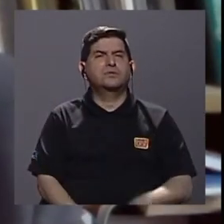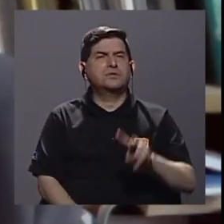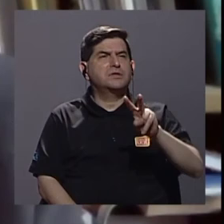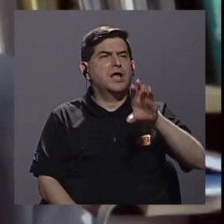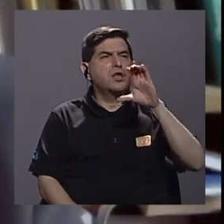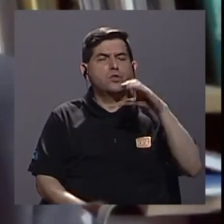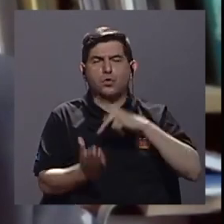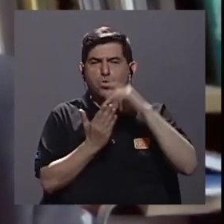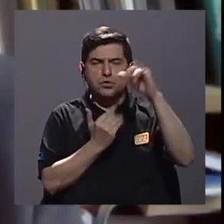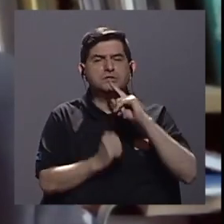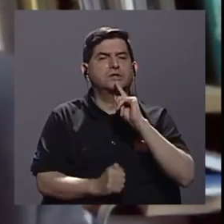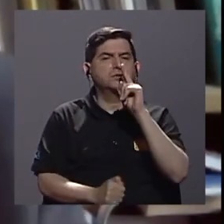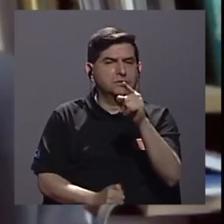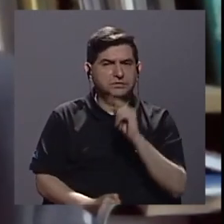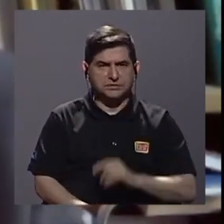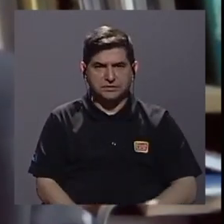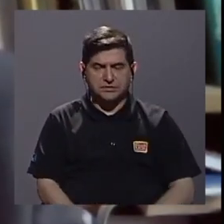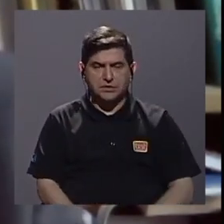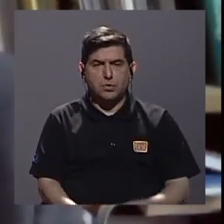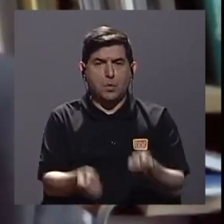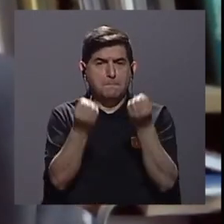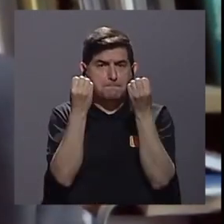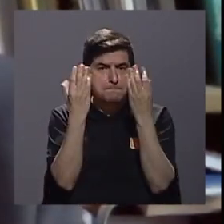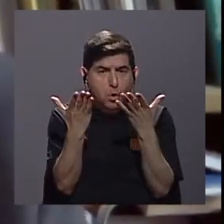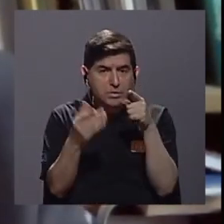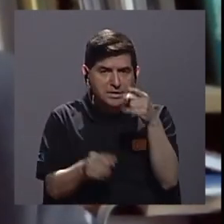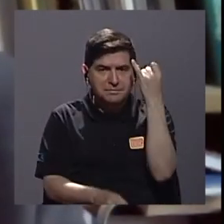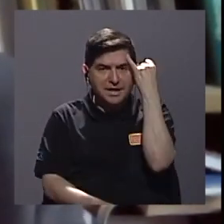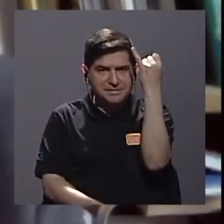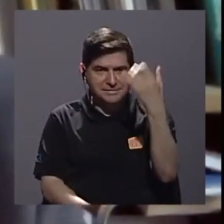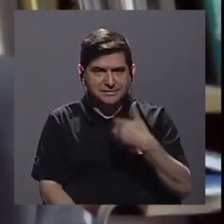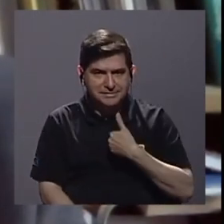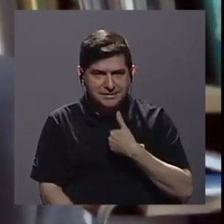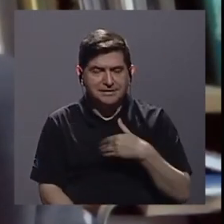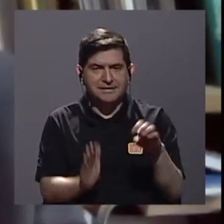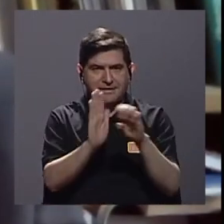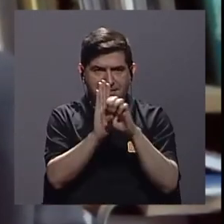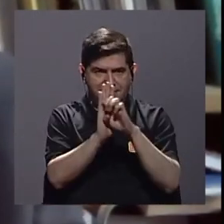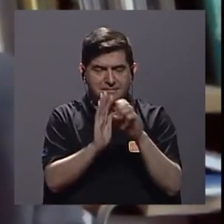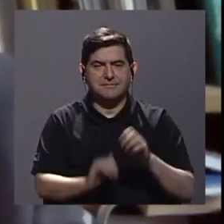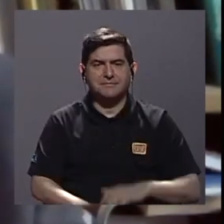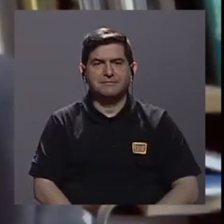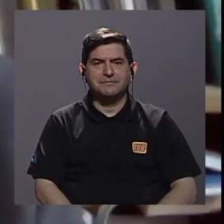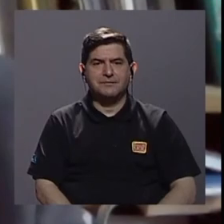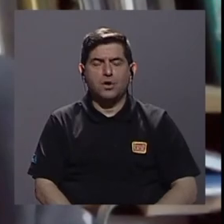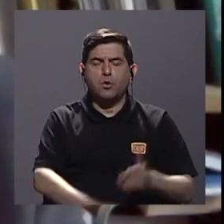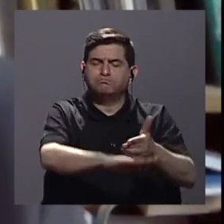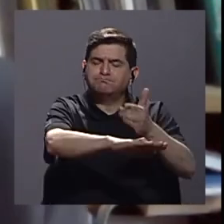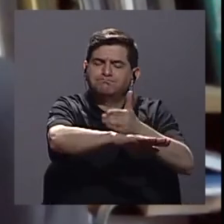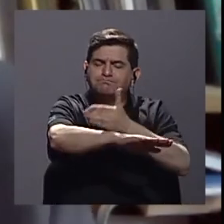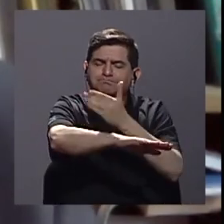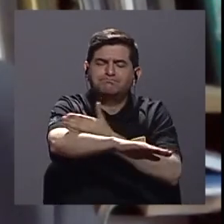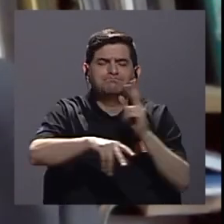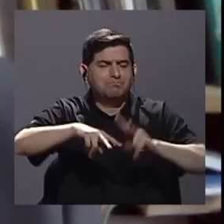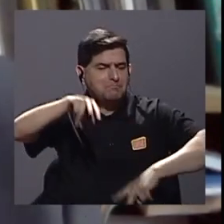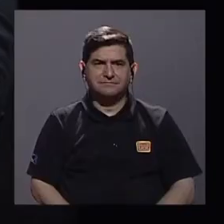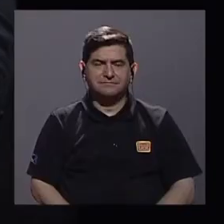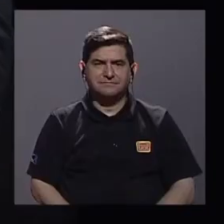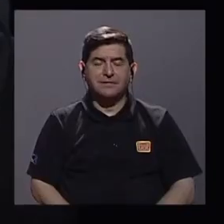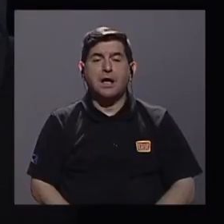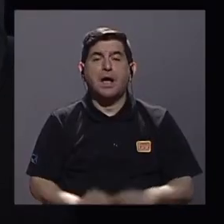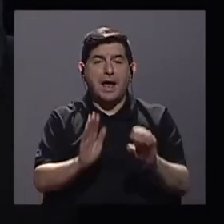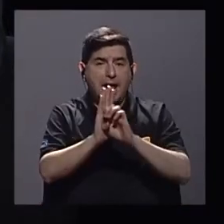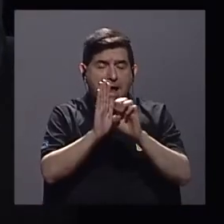proyectos que usted menciona muchos van en esa línea por ejemplo lo que es mejoramiento de variedades tenemos